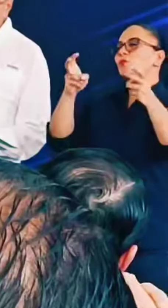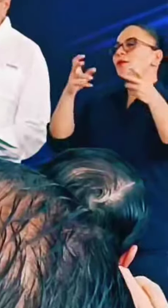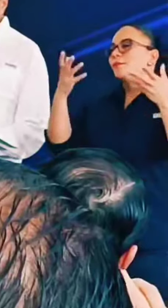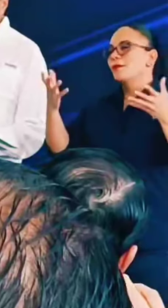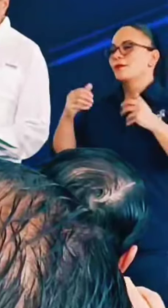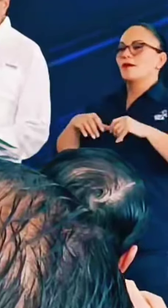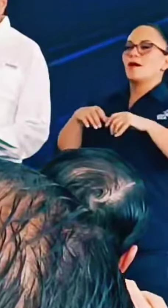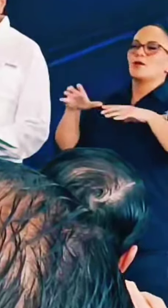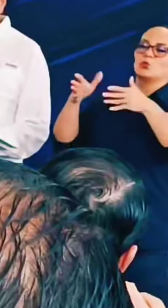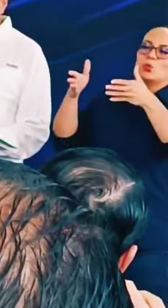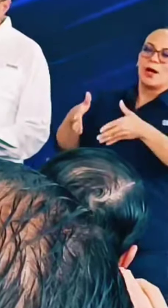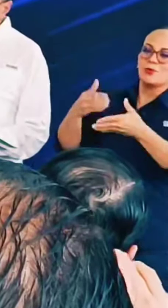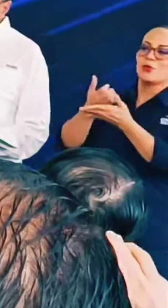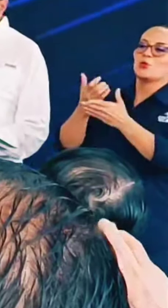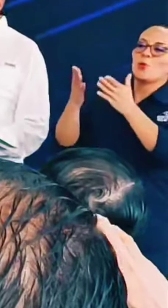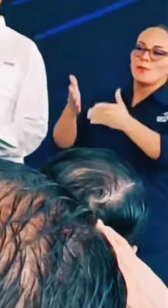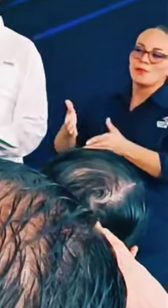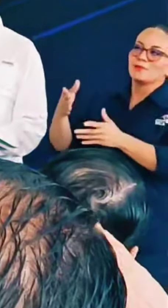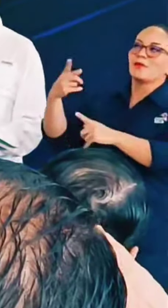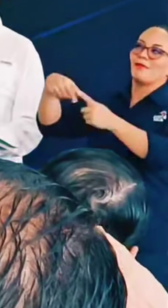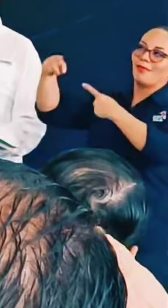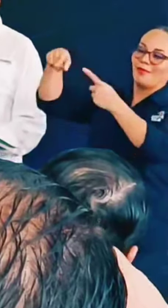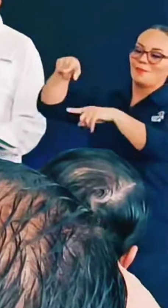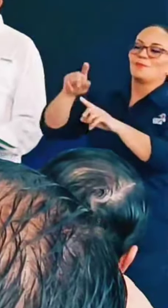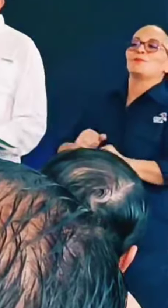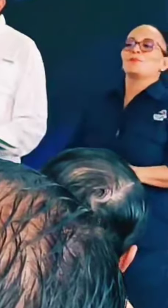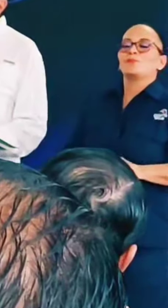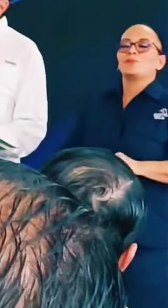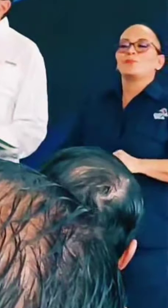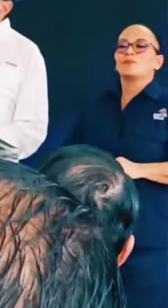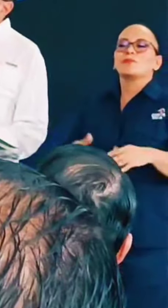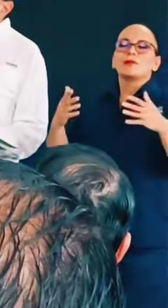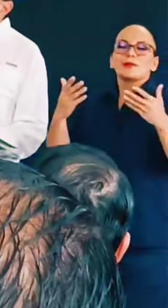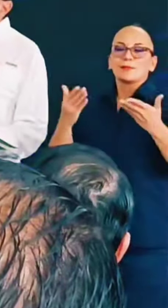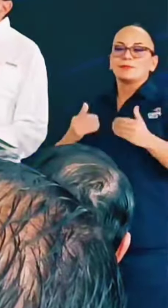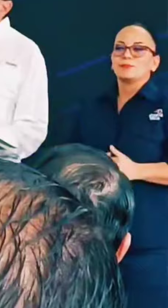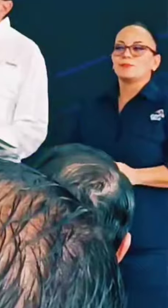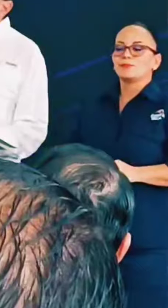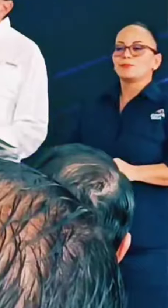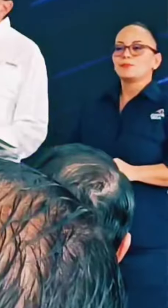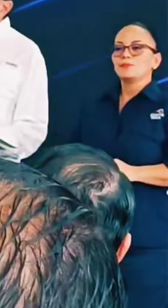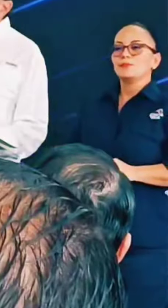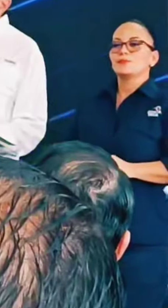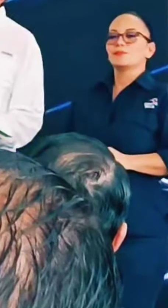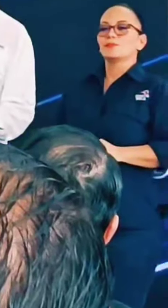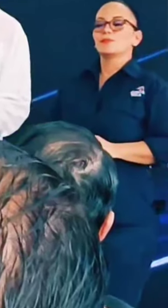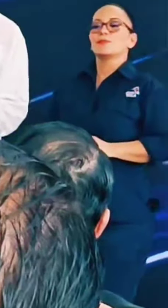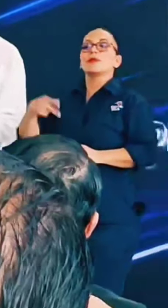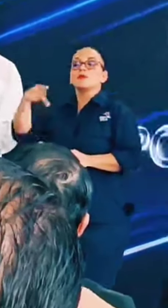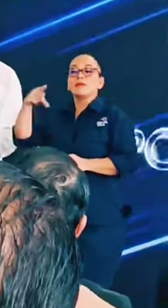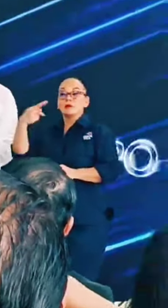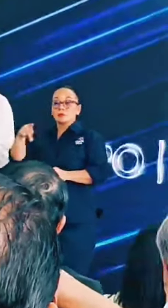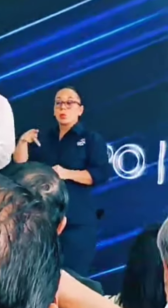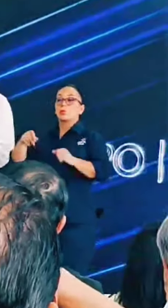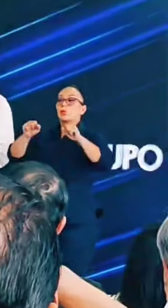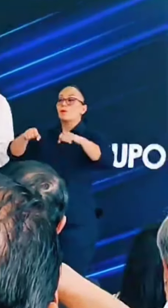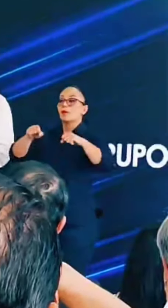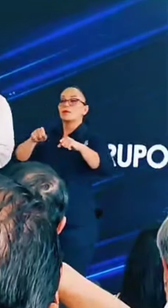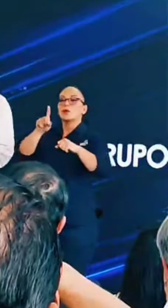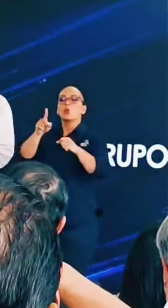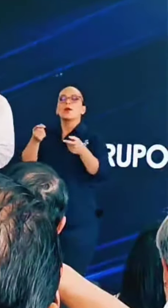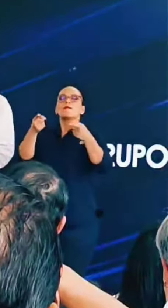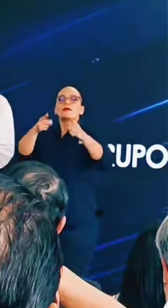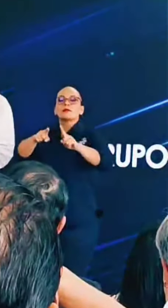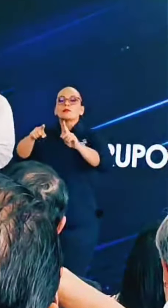actuarios, los economistas le dan mucha vuelta, que el bien de la probabilidad de un